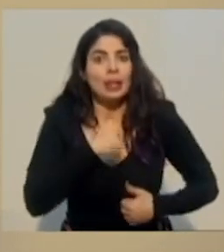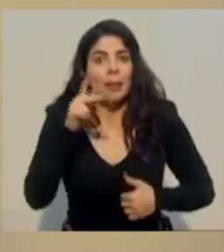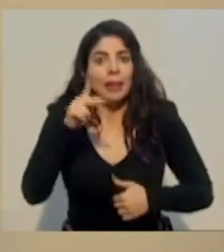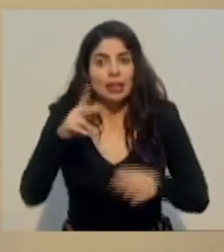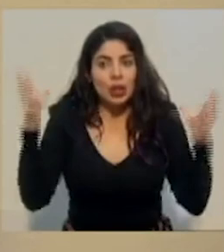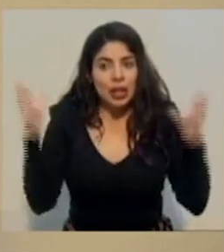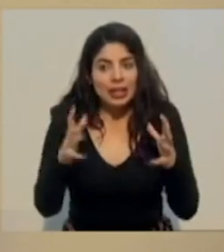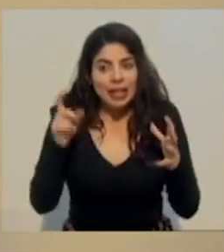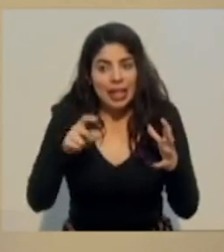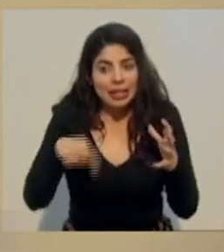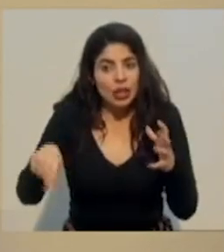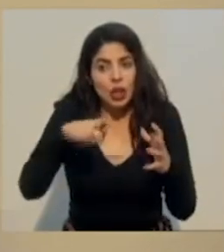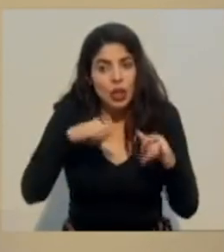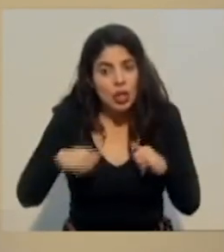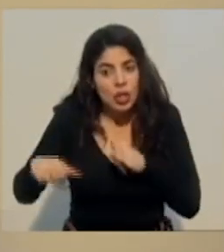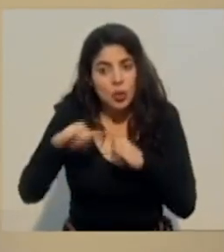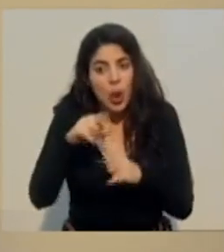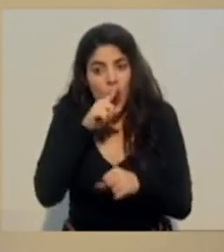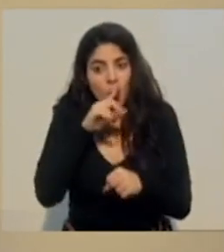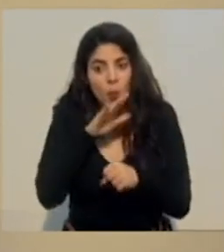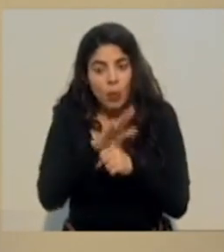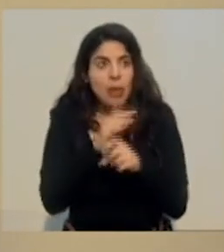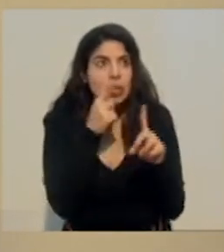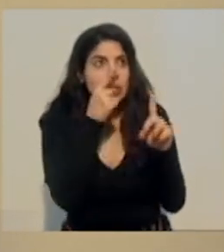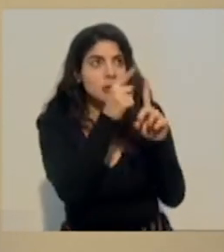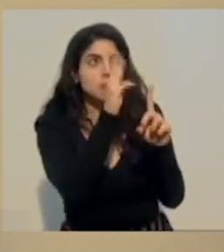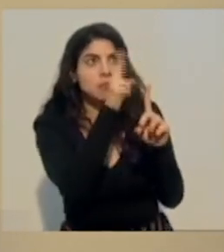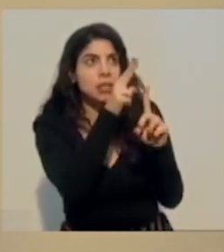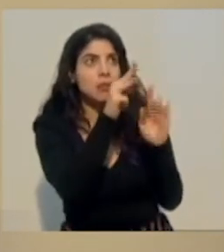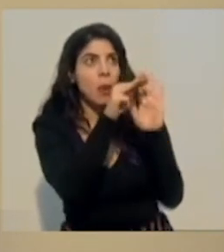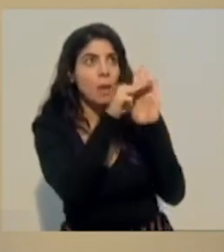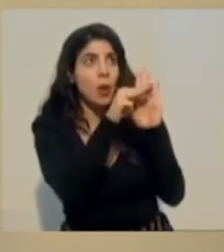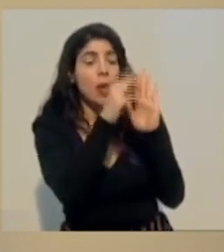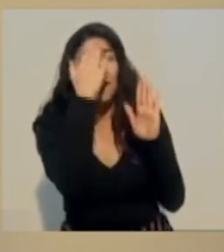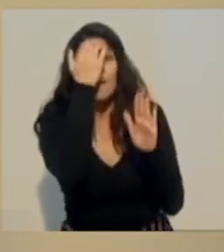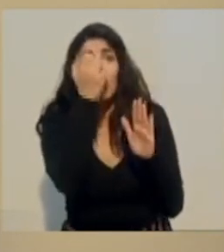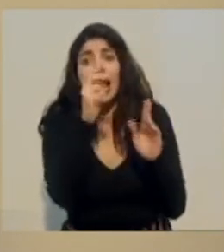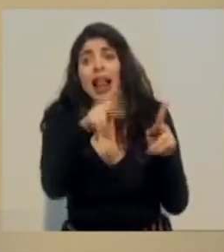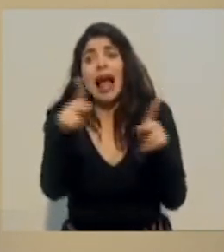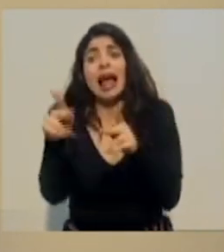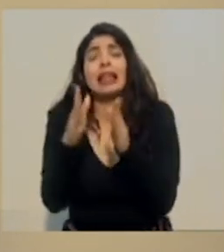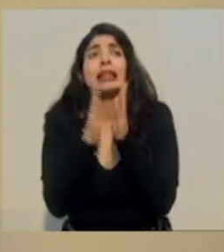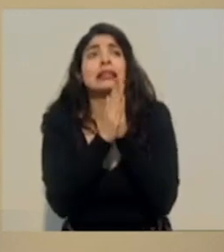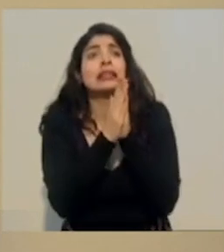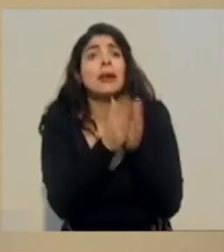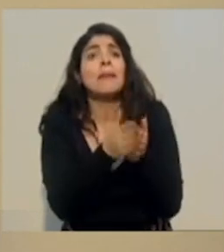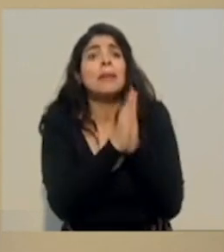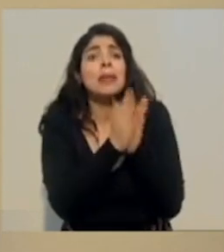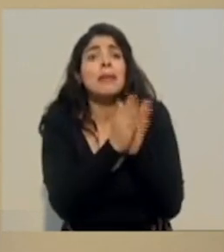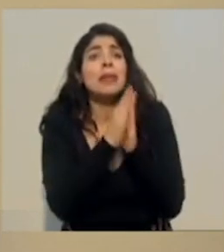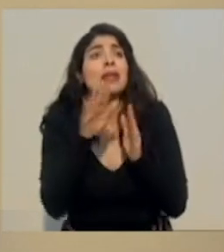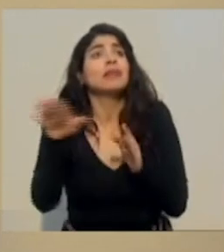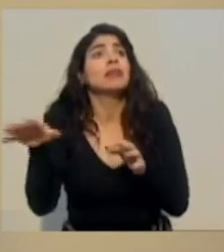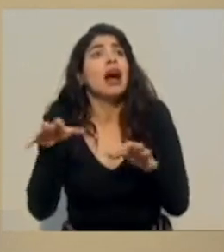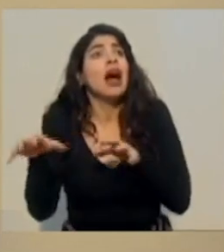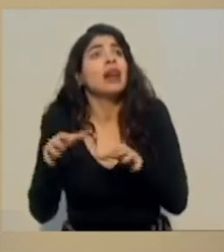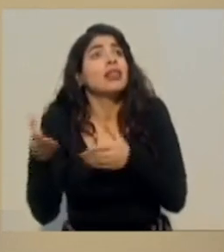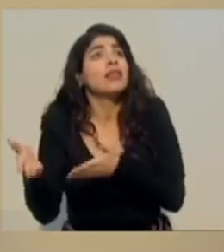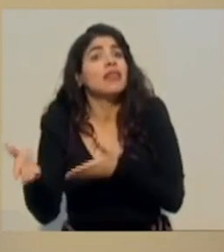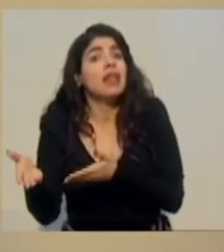comprometidas con un modelo de gestión, porque las personas están clamando para que sus actividades y